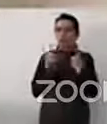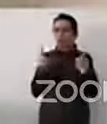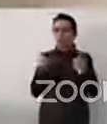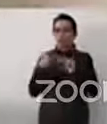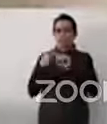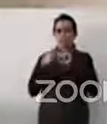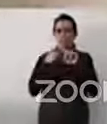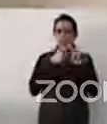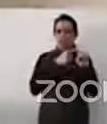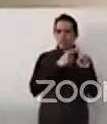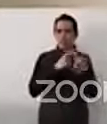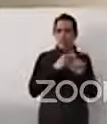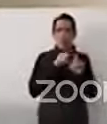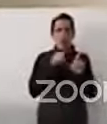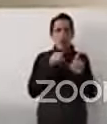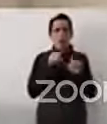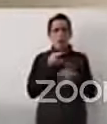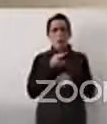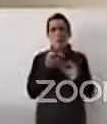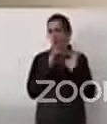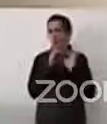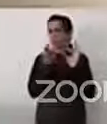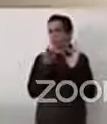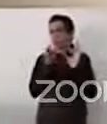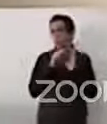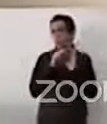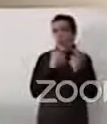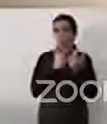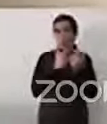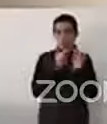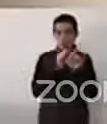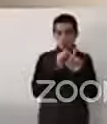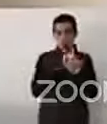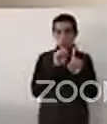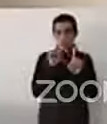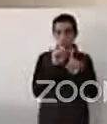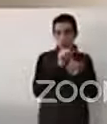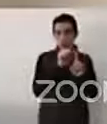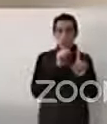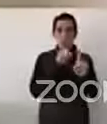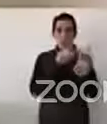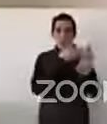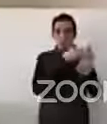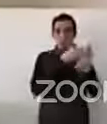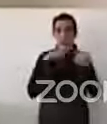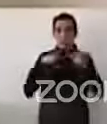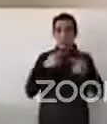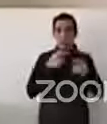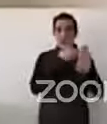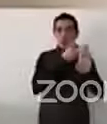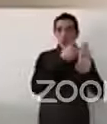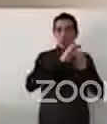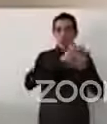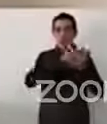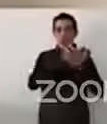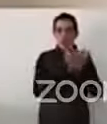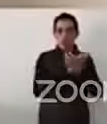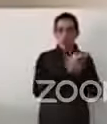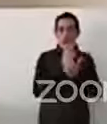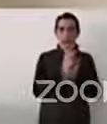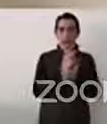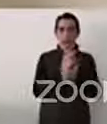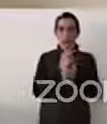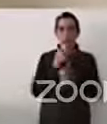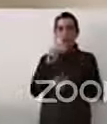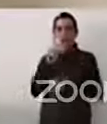poblacionales afecta incluso el PBI nacional y se está desperticiando talento entonces el